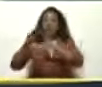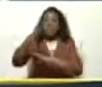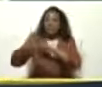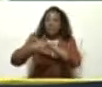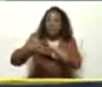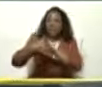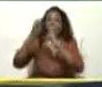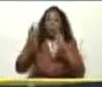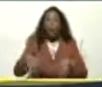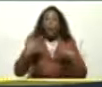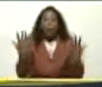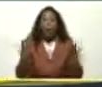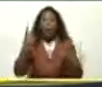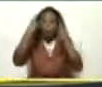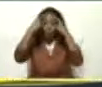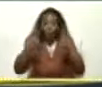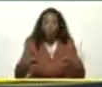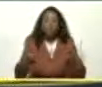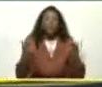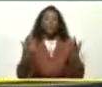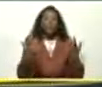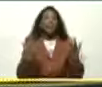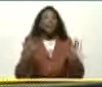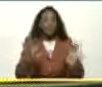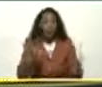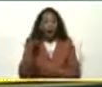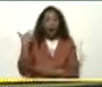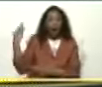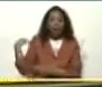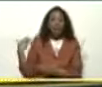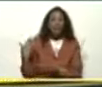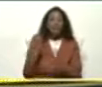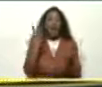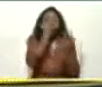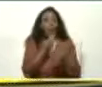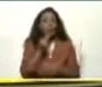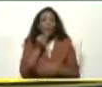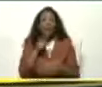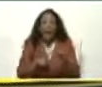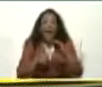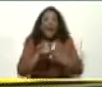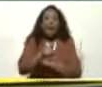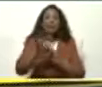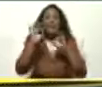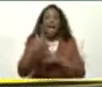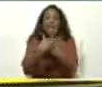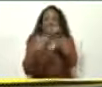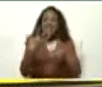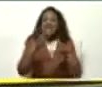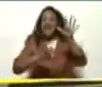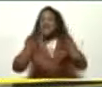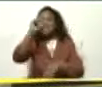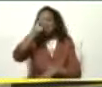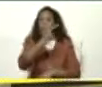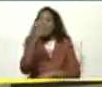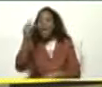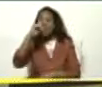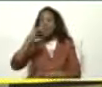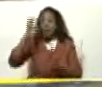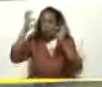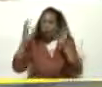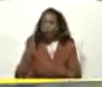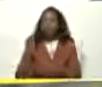Tecnológicas Para que los muchachos Que se están graduando Entren a estudiar Las carreras Que en 5, 10, 15, 20 años Van a